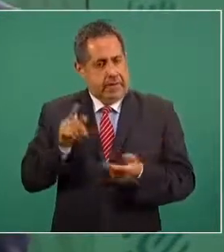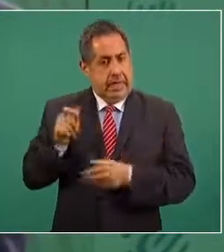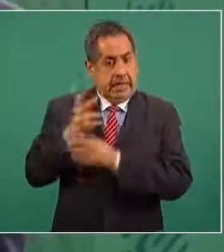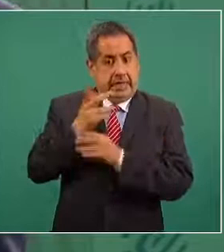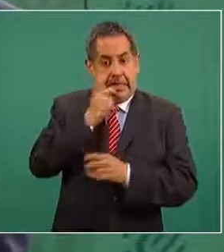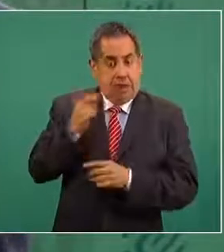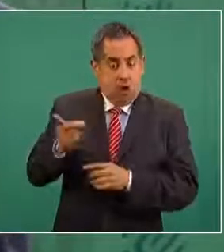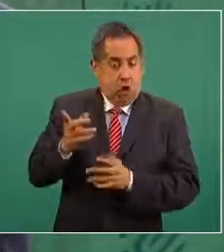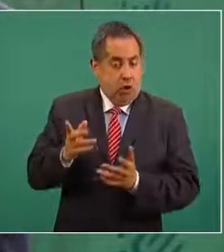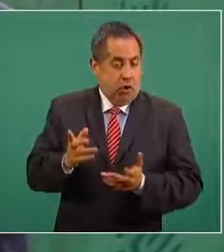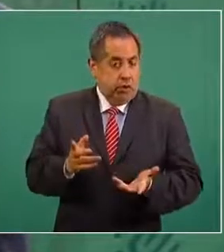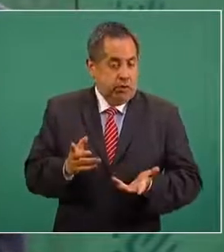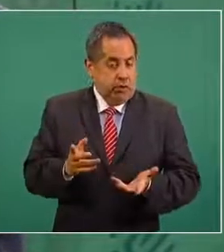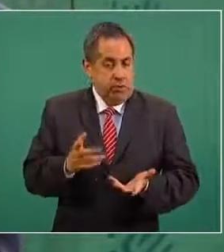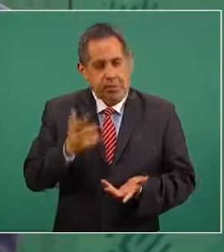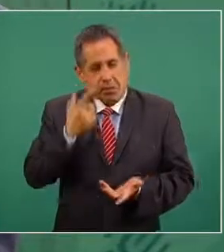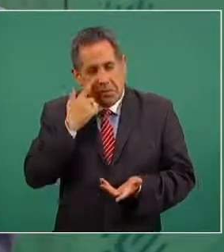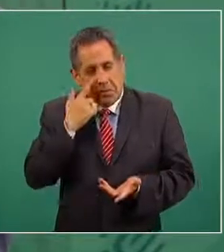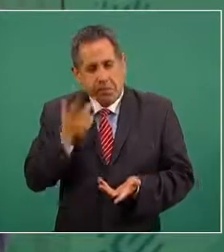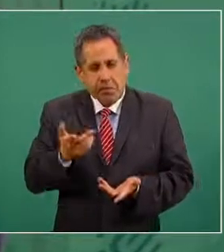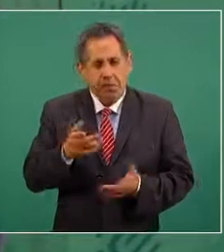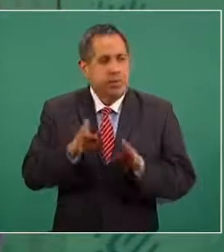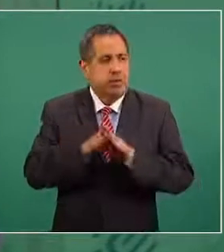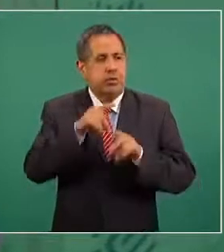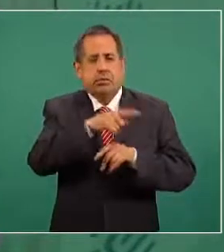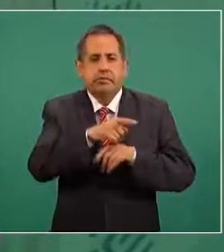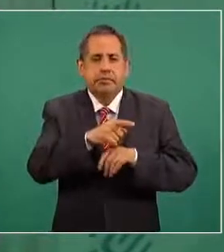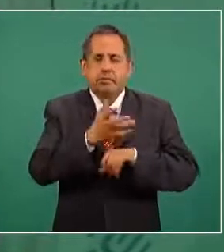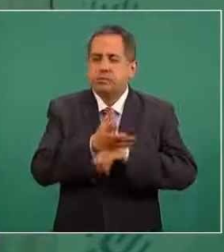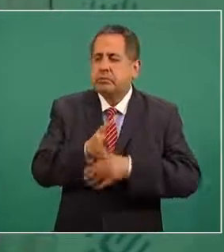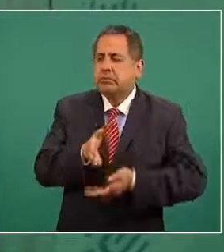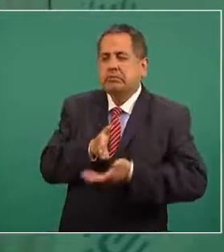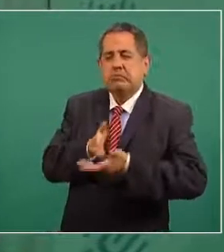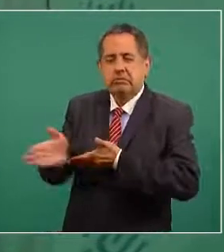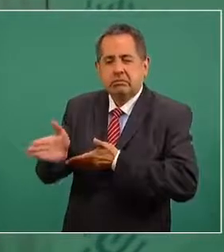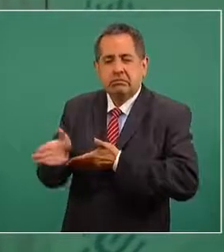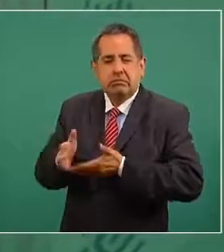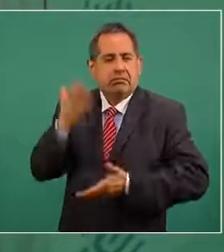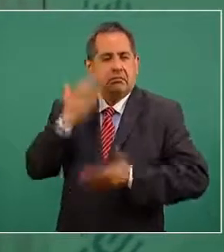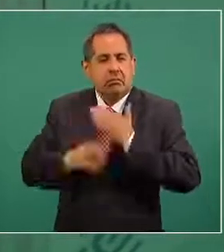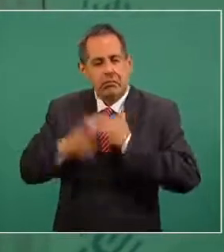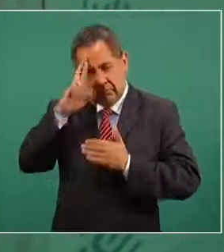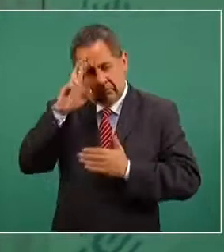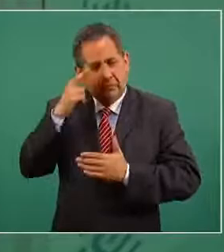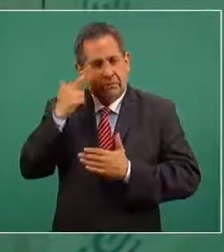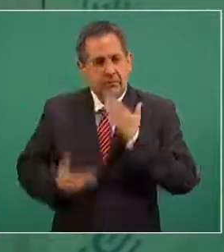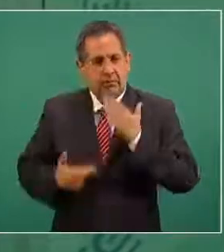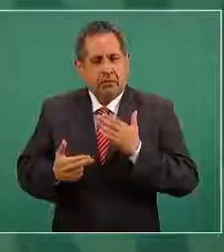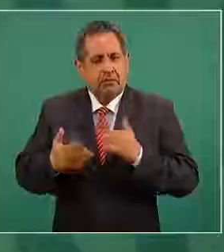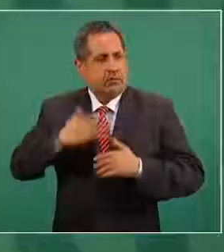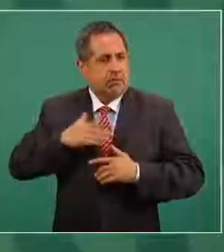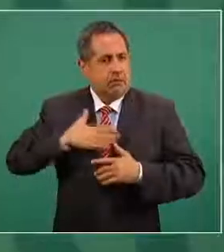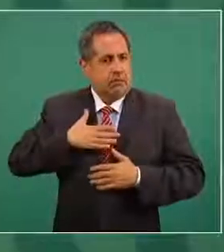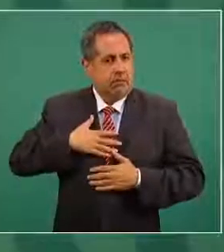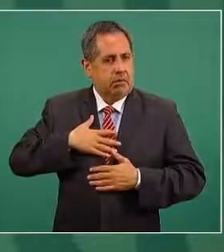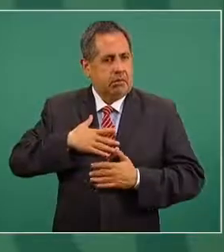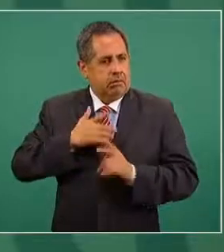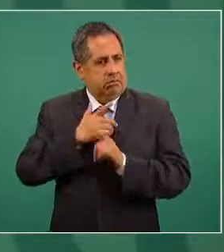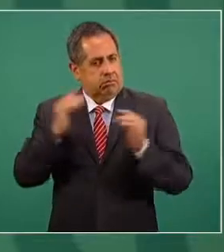entonces miren la intromisión la violación flagrante a la soberanía